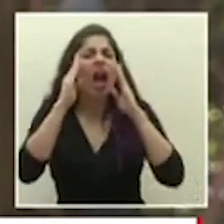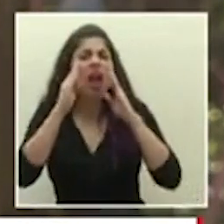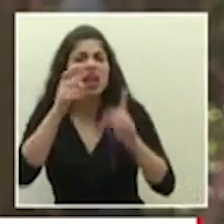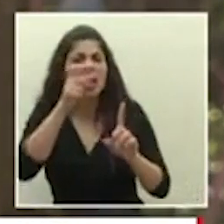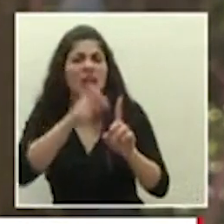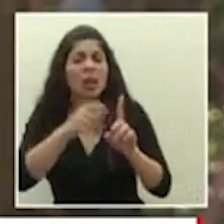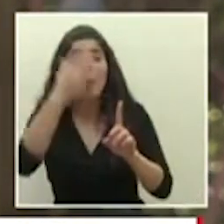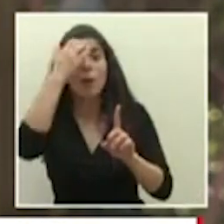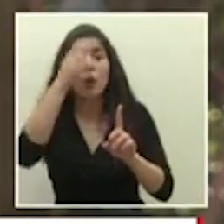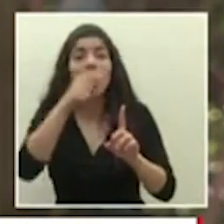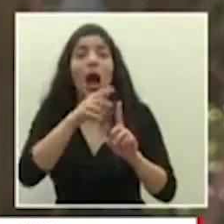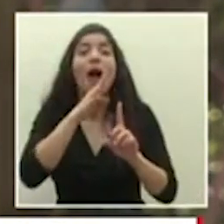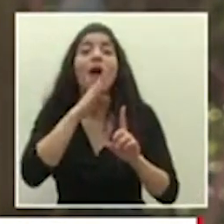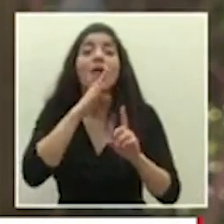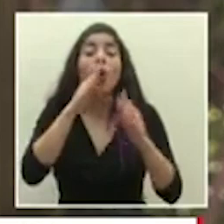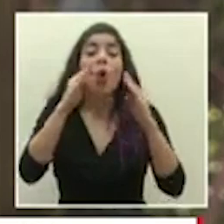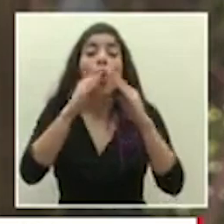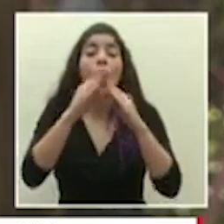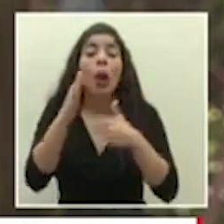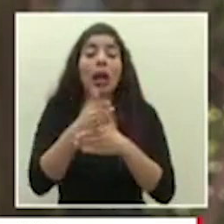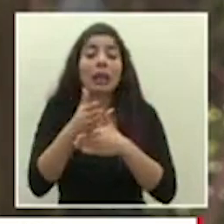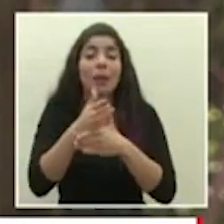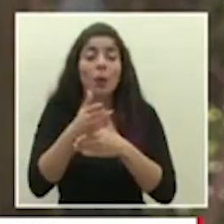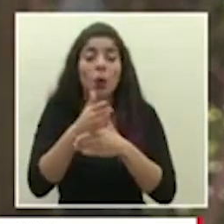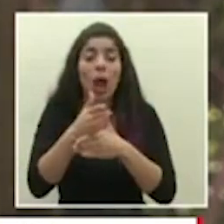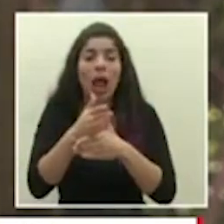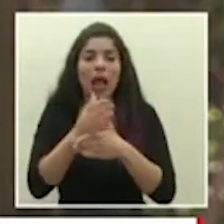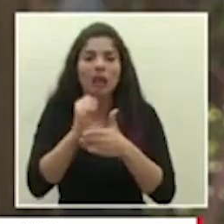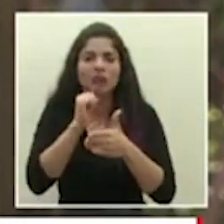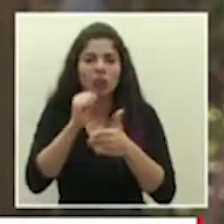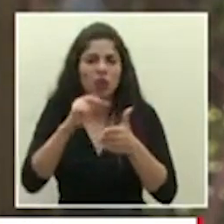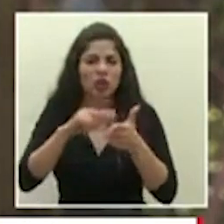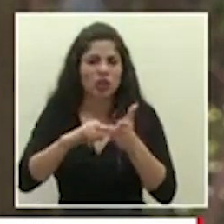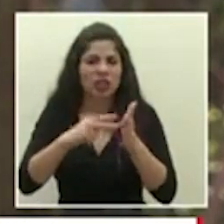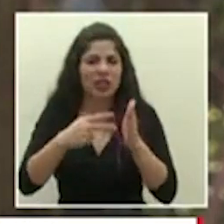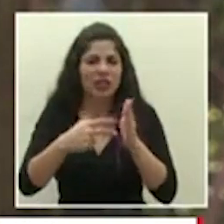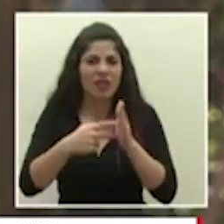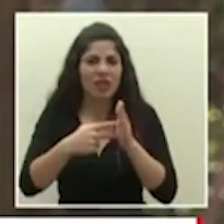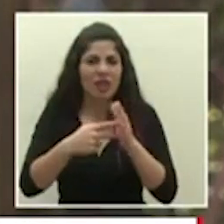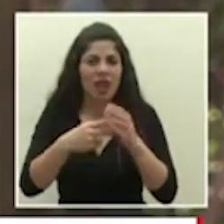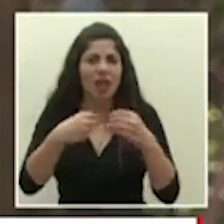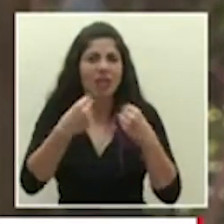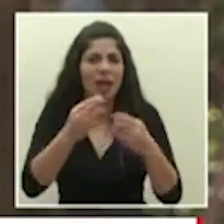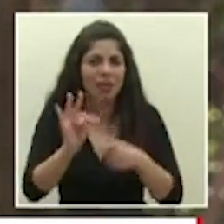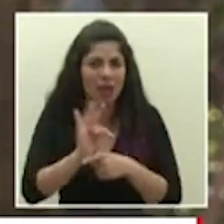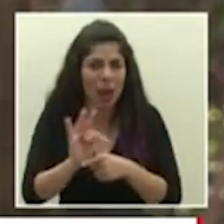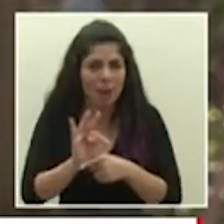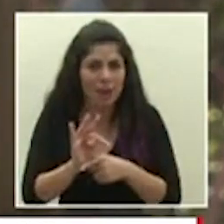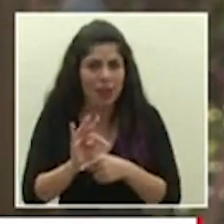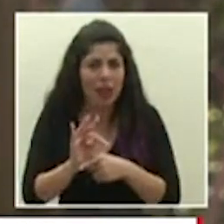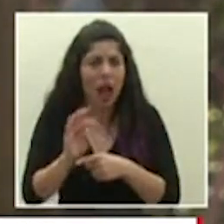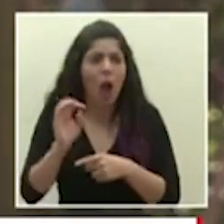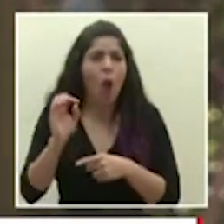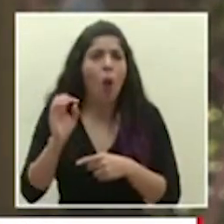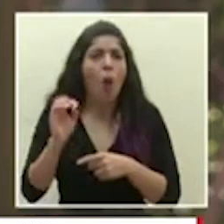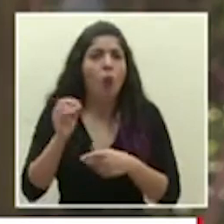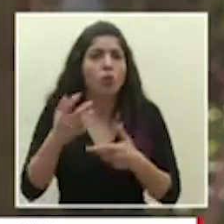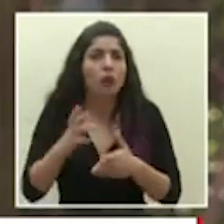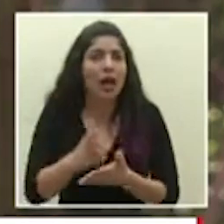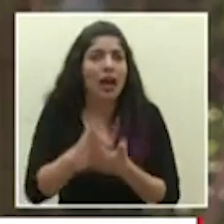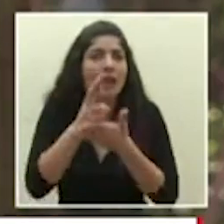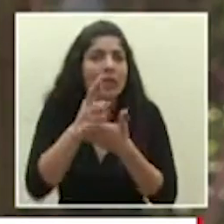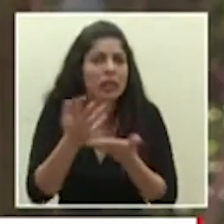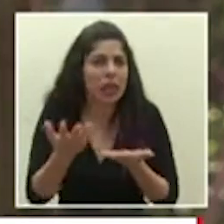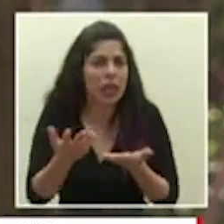hecho de que se refieran a un hogar transitorio no quiere decir que estén recibiendo la terapia o que estén siendo rehabilitados